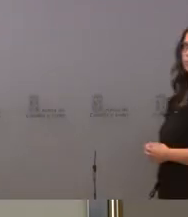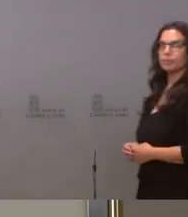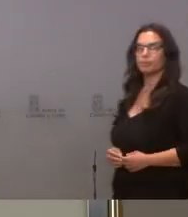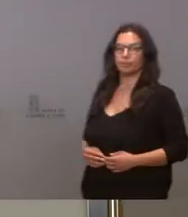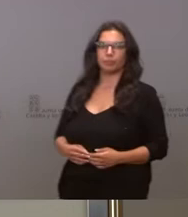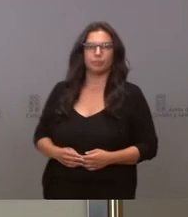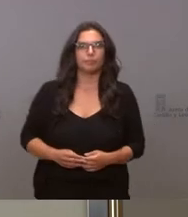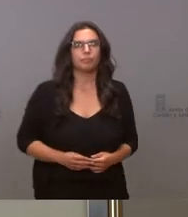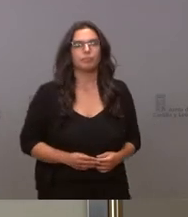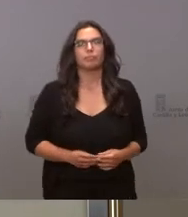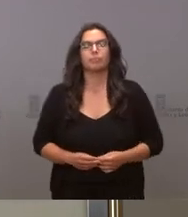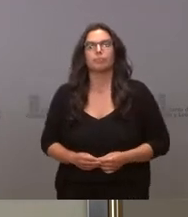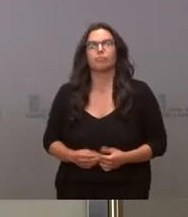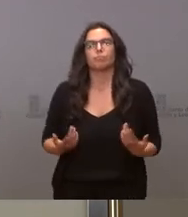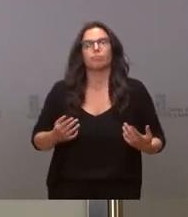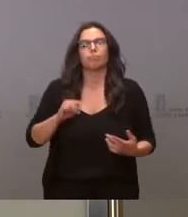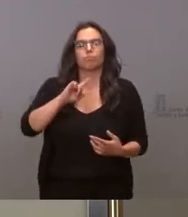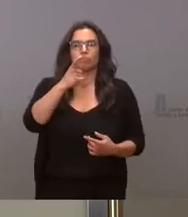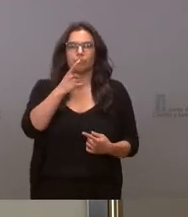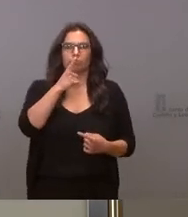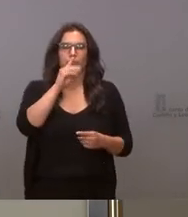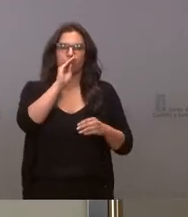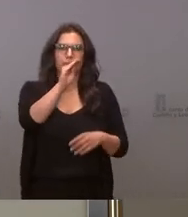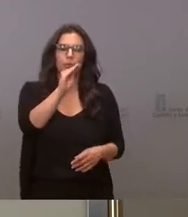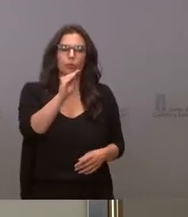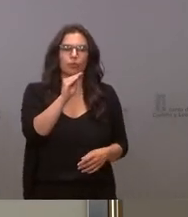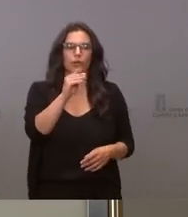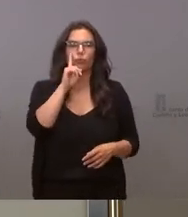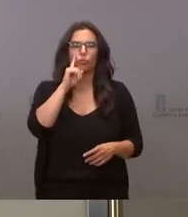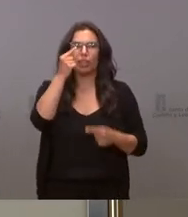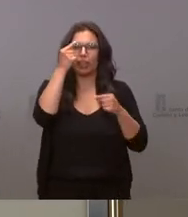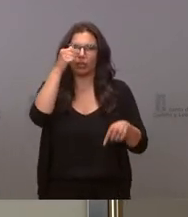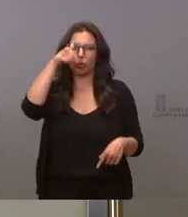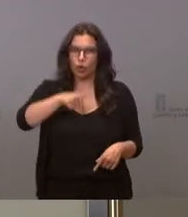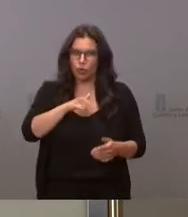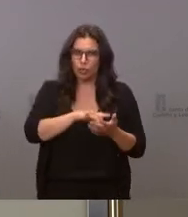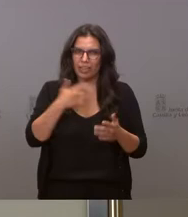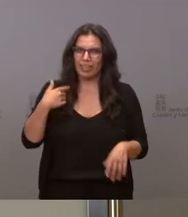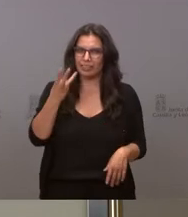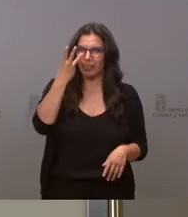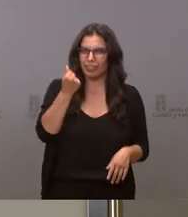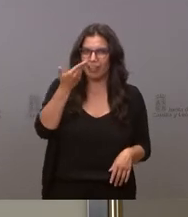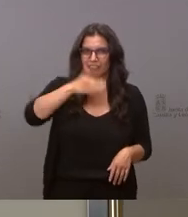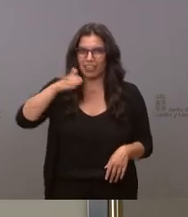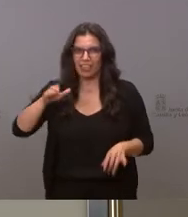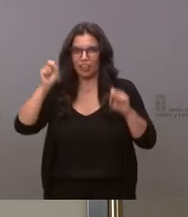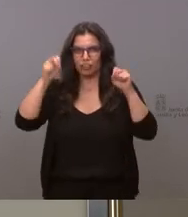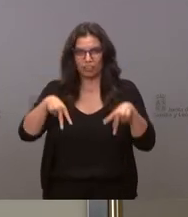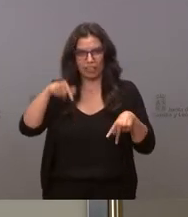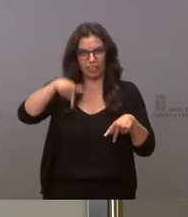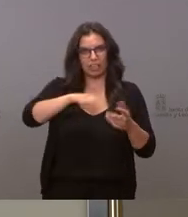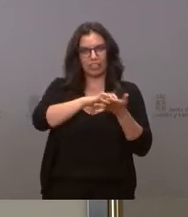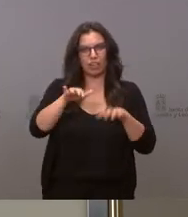por un lado no sé los datos de hoy no sé si hoy también sería el tercer día sin fallecidos en Castilla y León por COVID